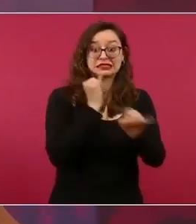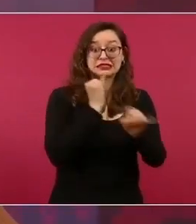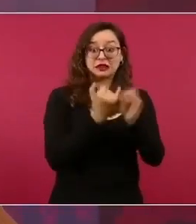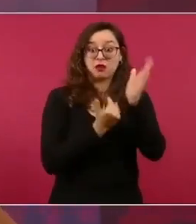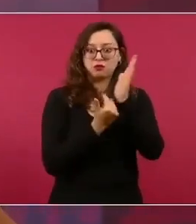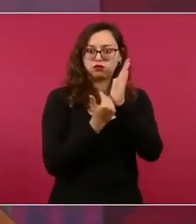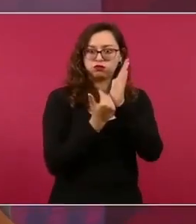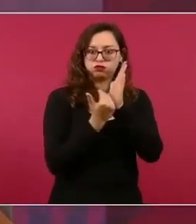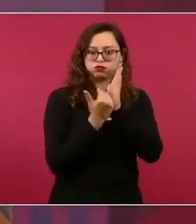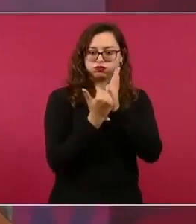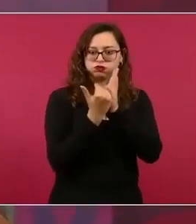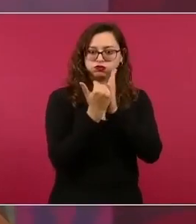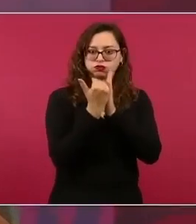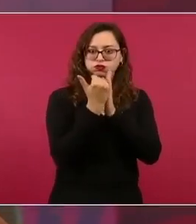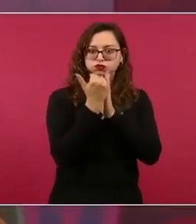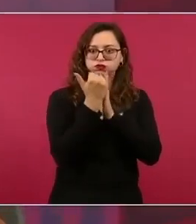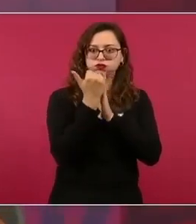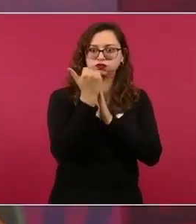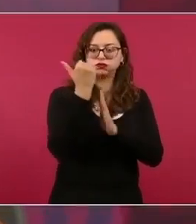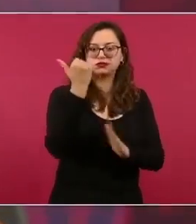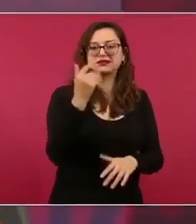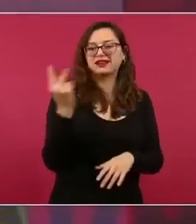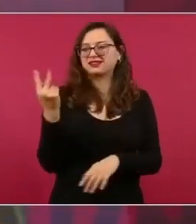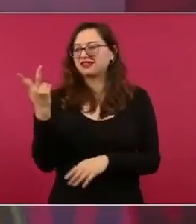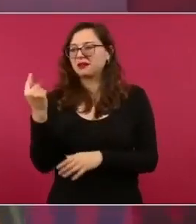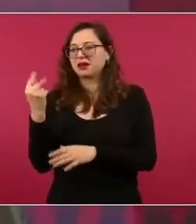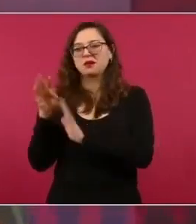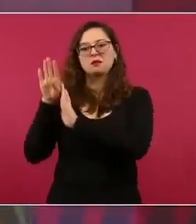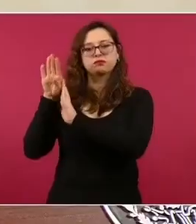de los que tienen acceso a internet ya no